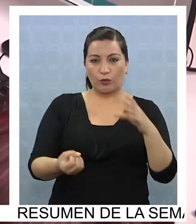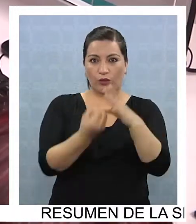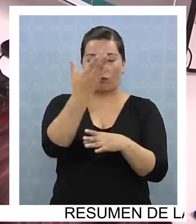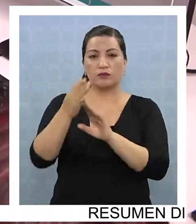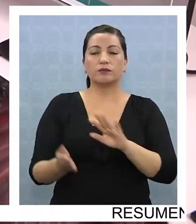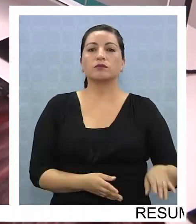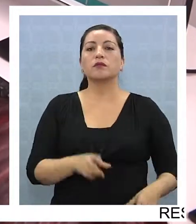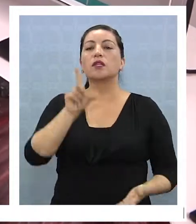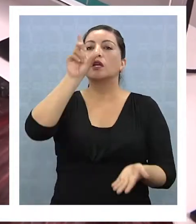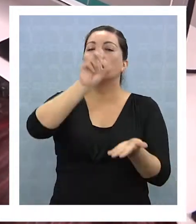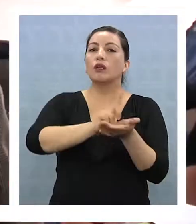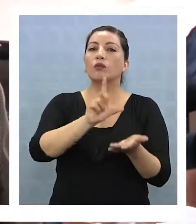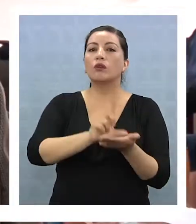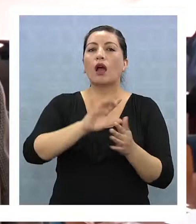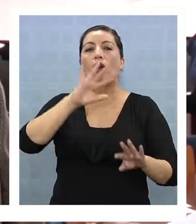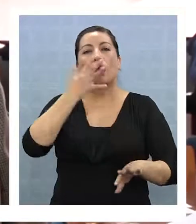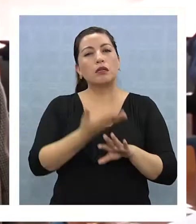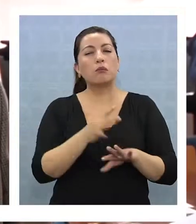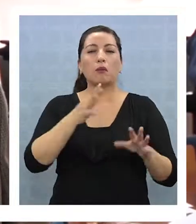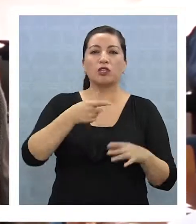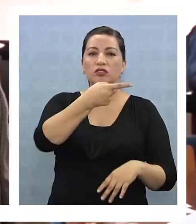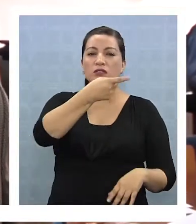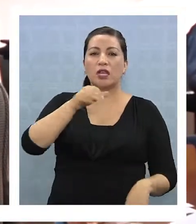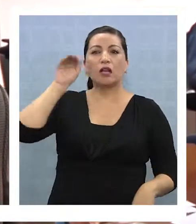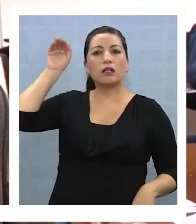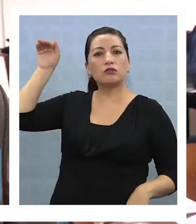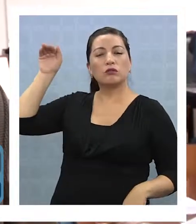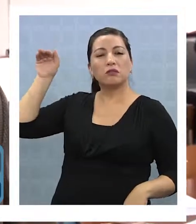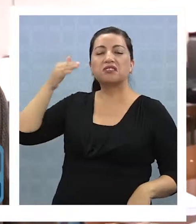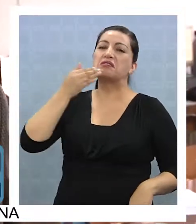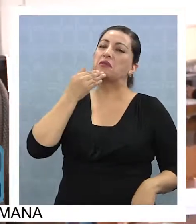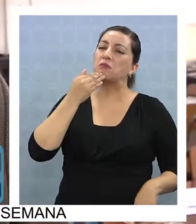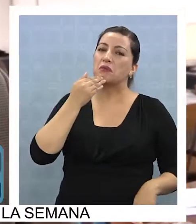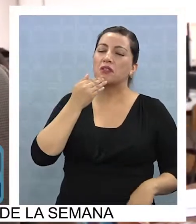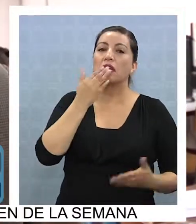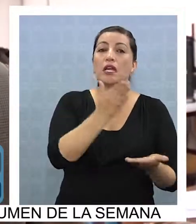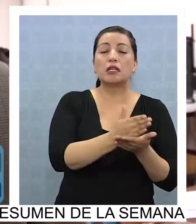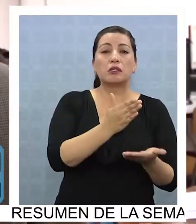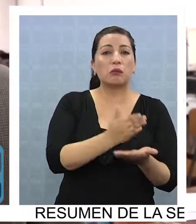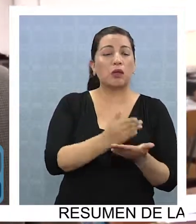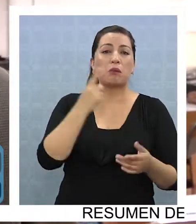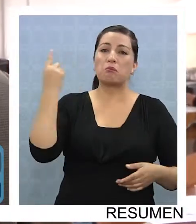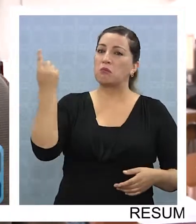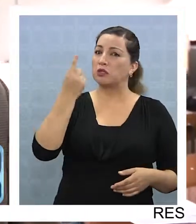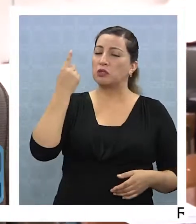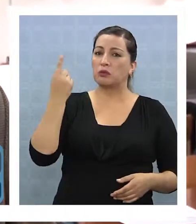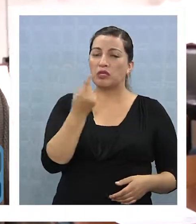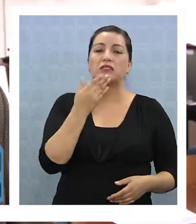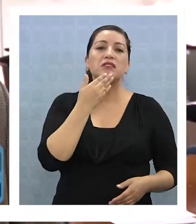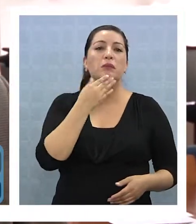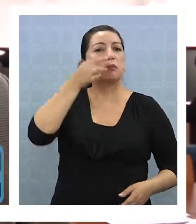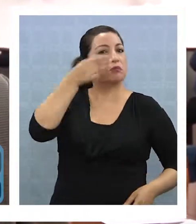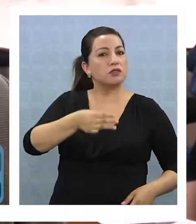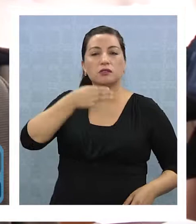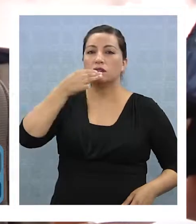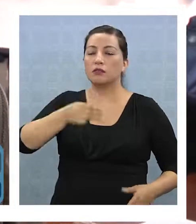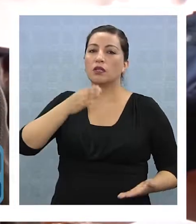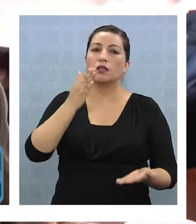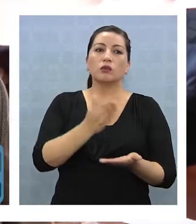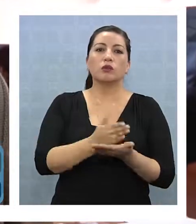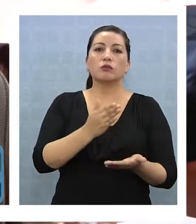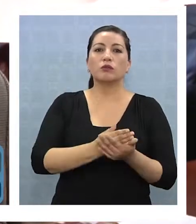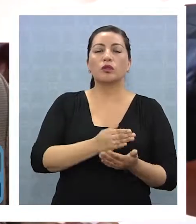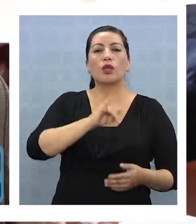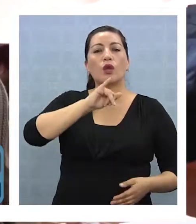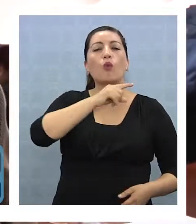Puntos de postulación tenemos alrededor de 100. En alto auspicio tenemos también, en escuelos, colegios particulares subvencionados, en la municipalidad, en el colegio Juan